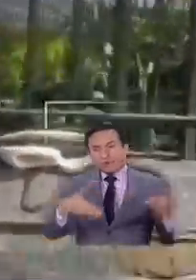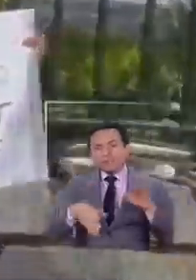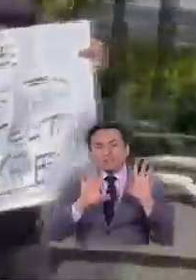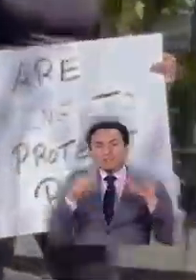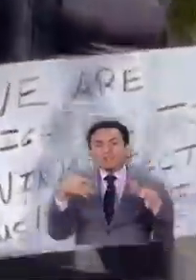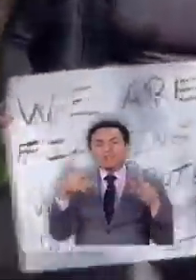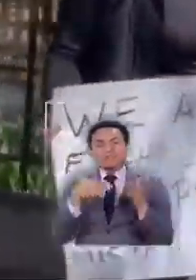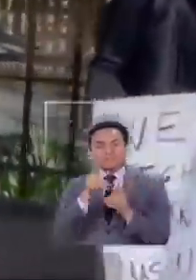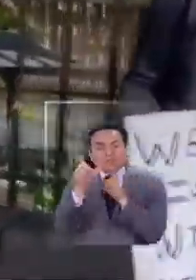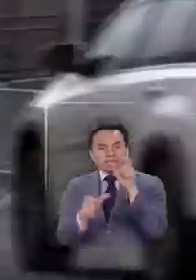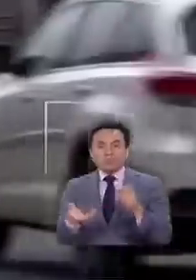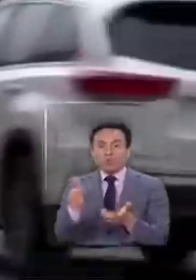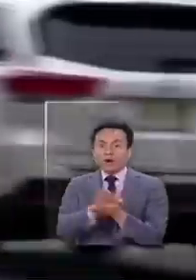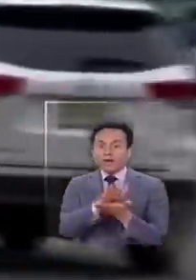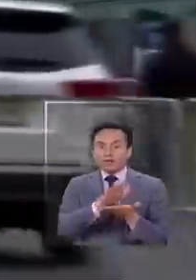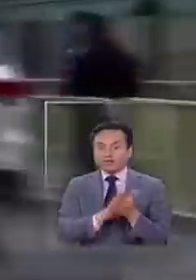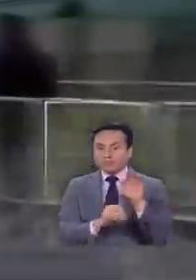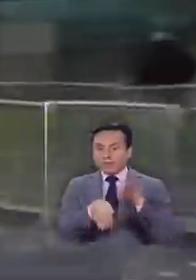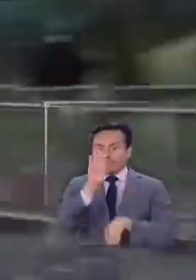fallecidos.